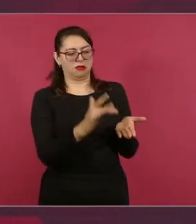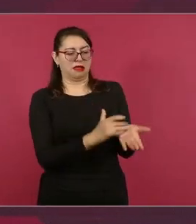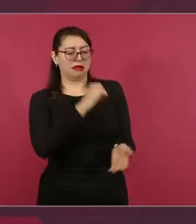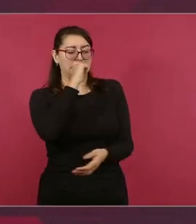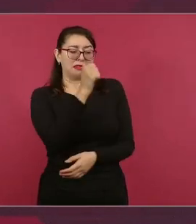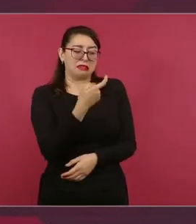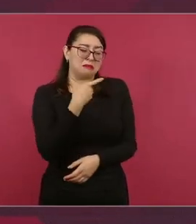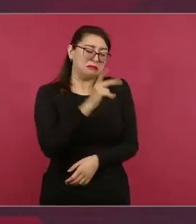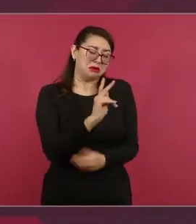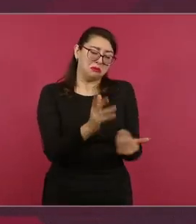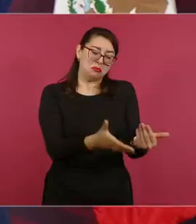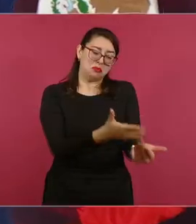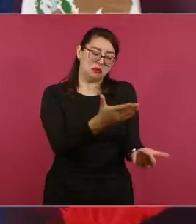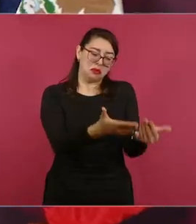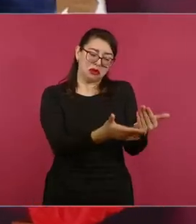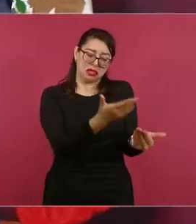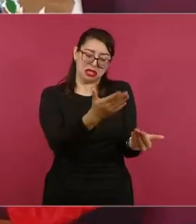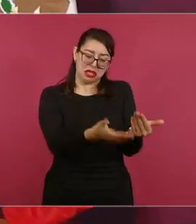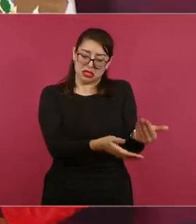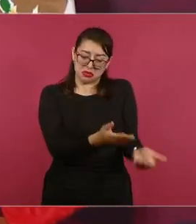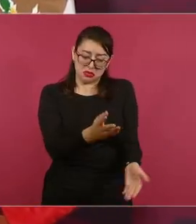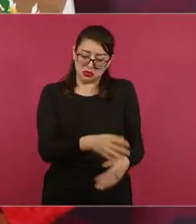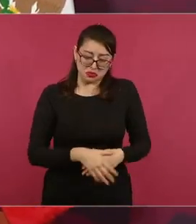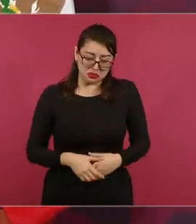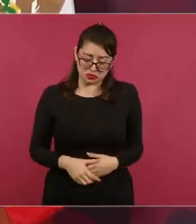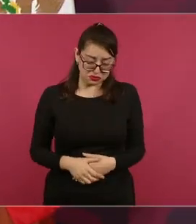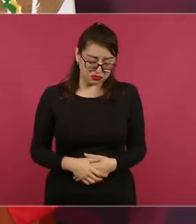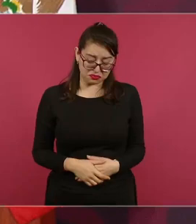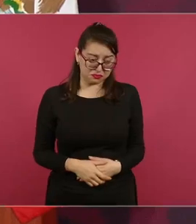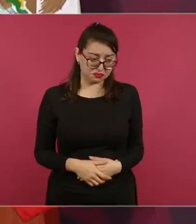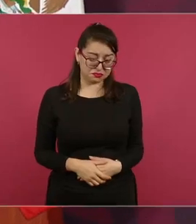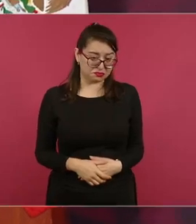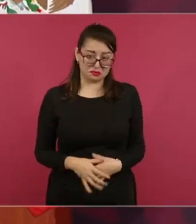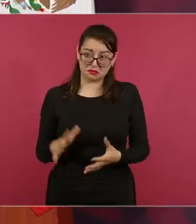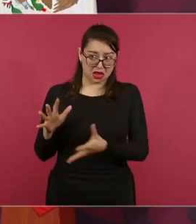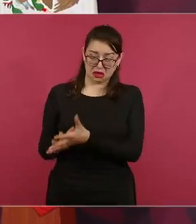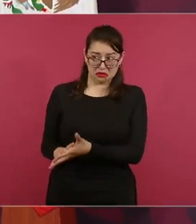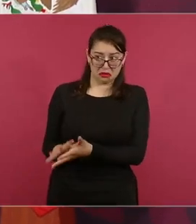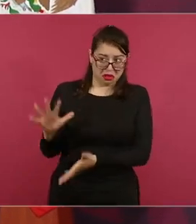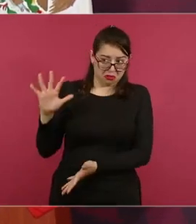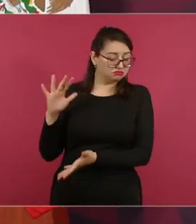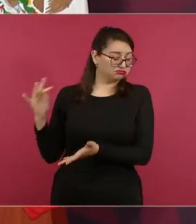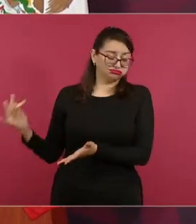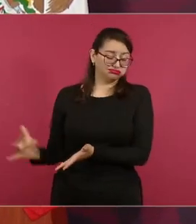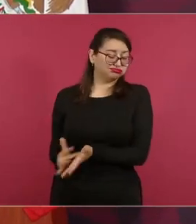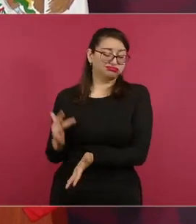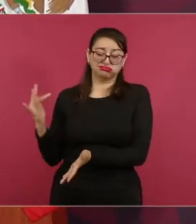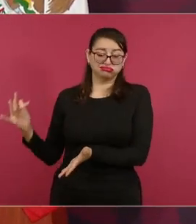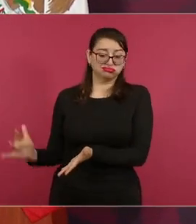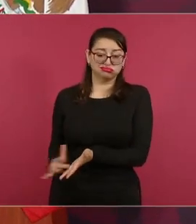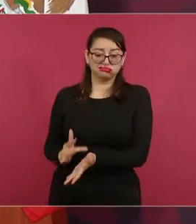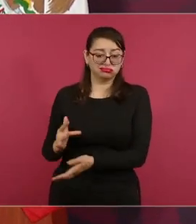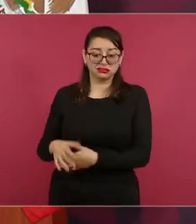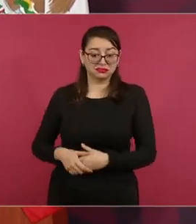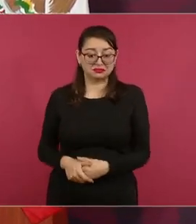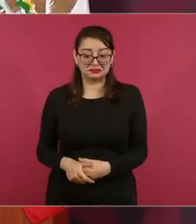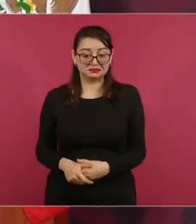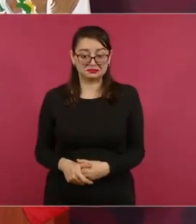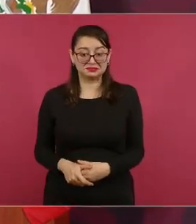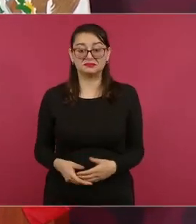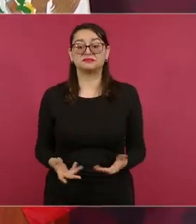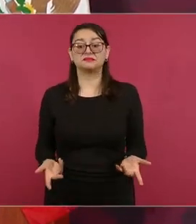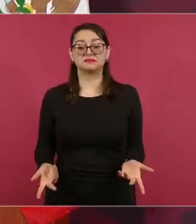los de la cúpula, el